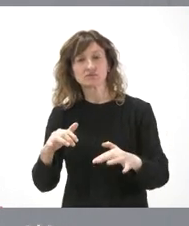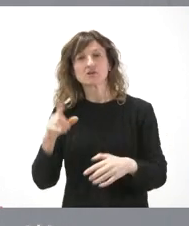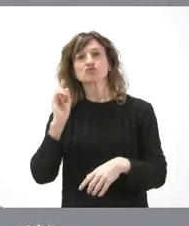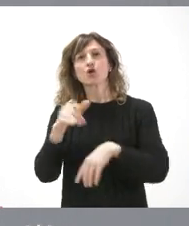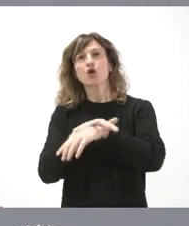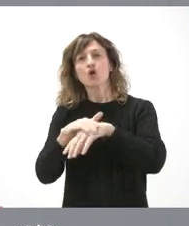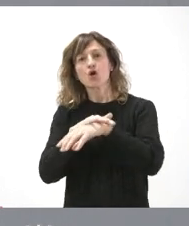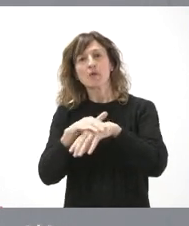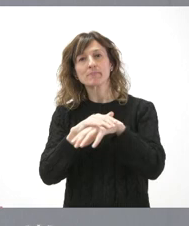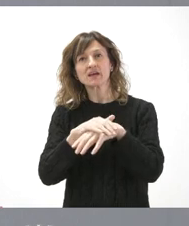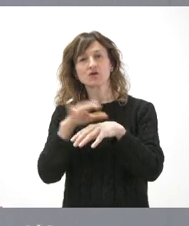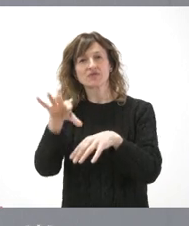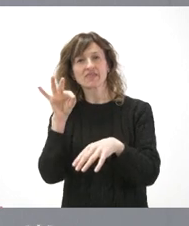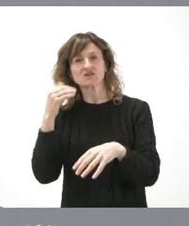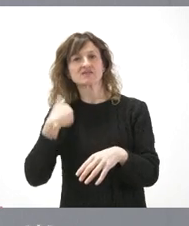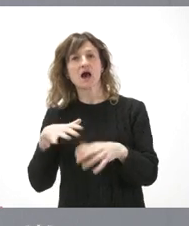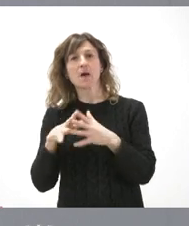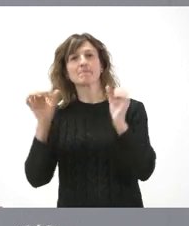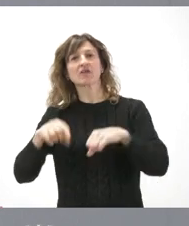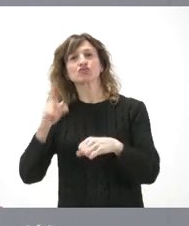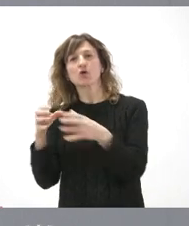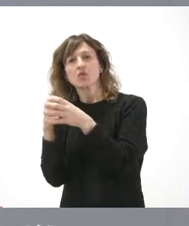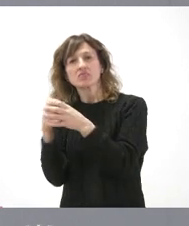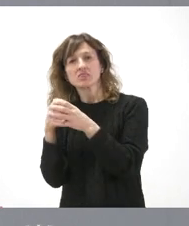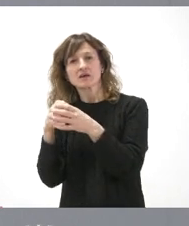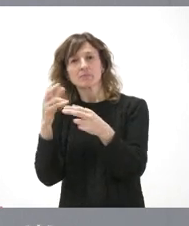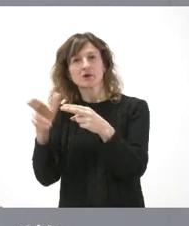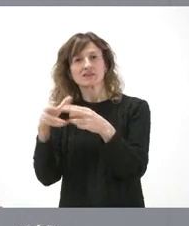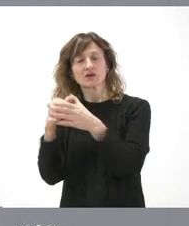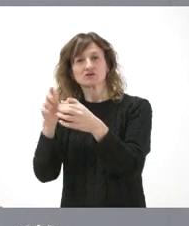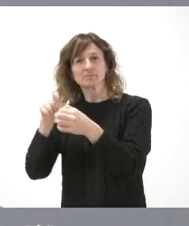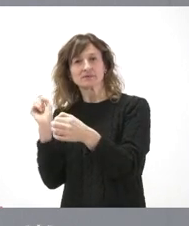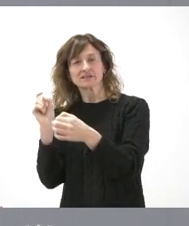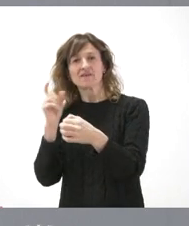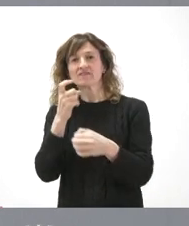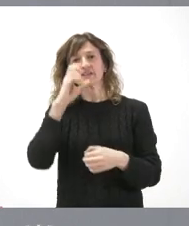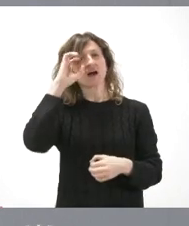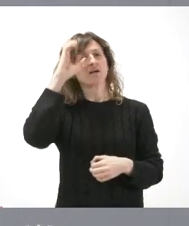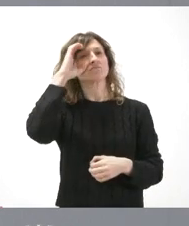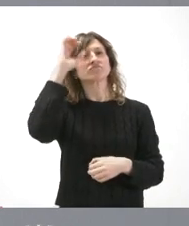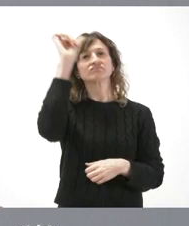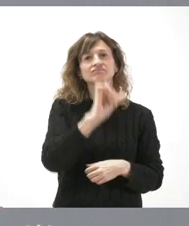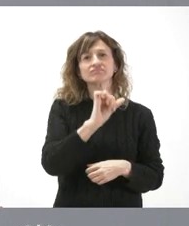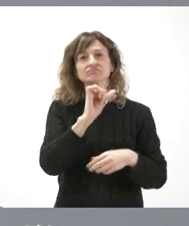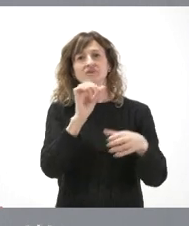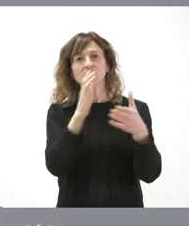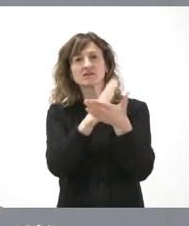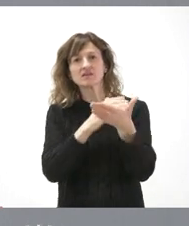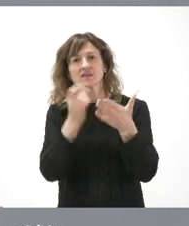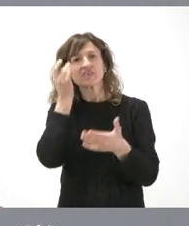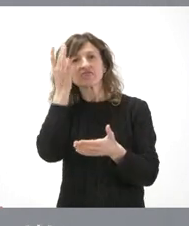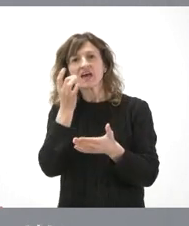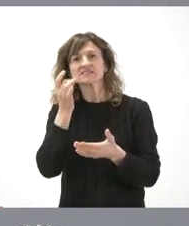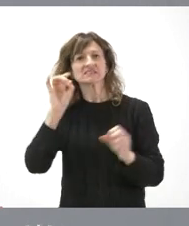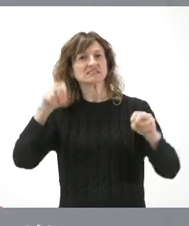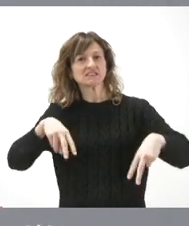lleve allí todo decidido y pactado con solo unos partidos separatistas sin que haya escuchado las comunidades autónomas, sin que hayamos podido dar nuestras ideas, sin